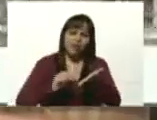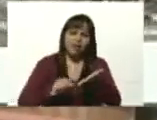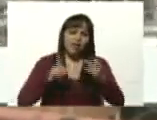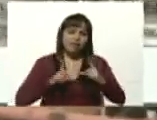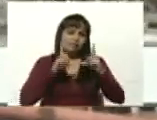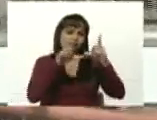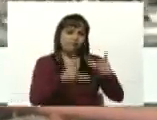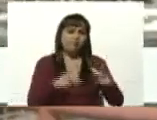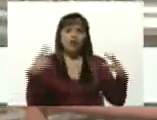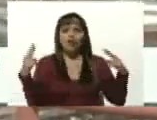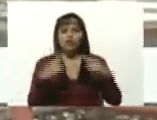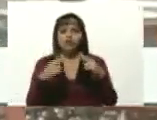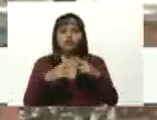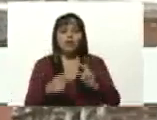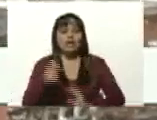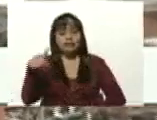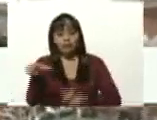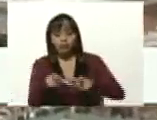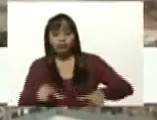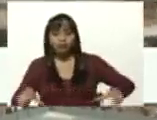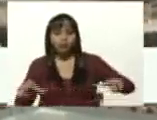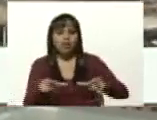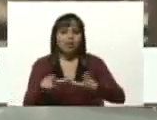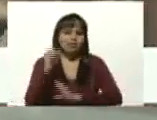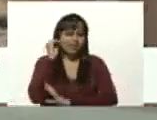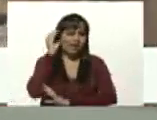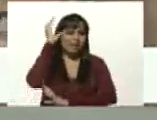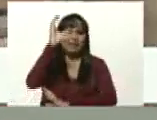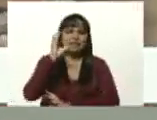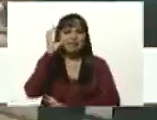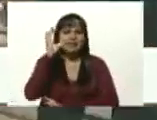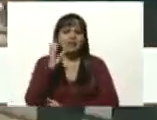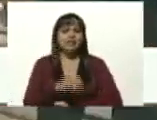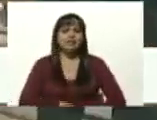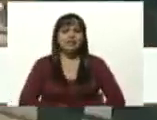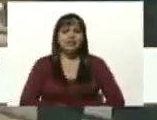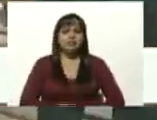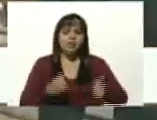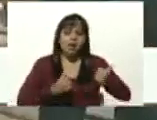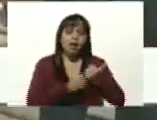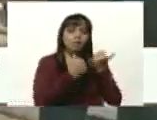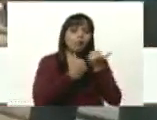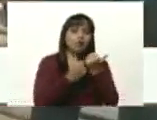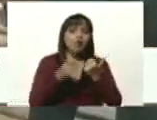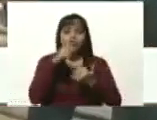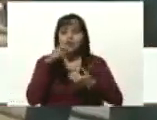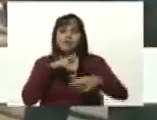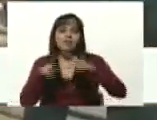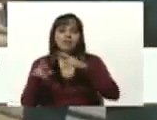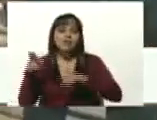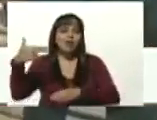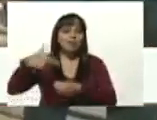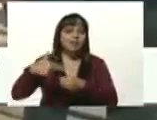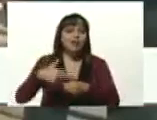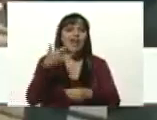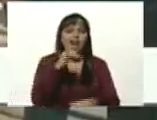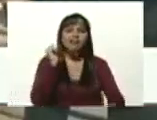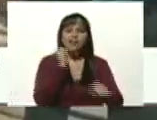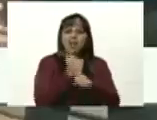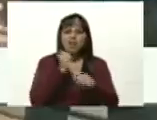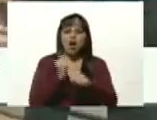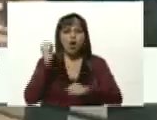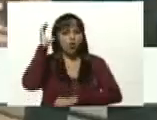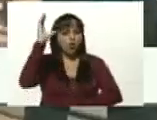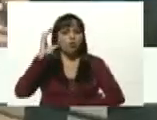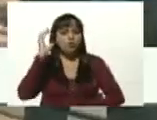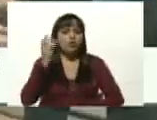es una potencia la alternativa económica no petrolera y tiene la casa obrera consciente que ha venido asumiendo no